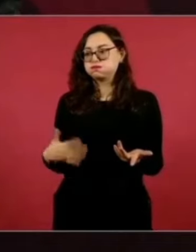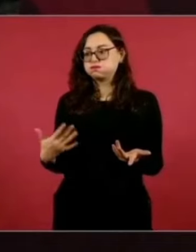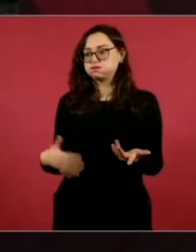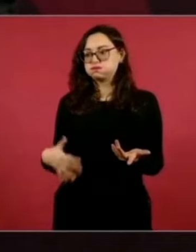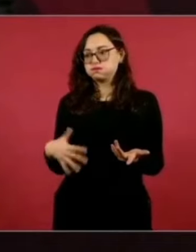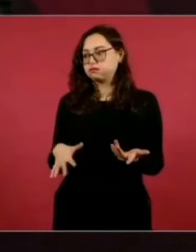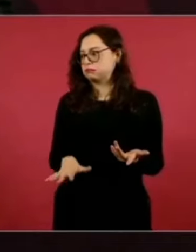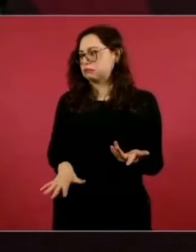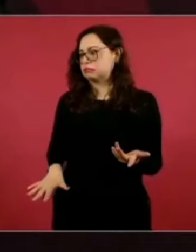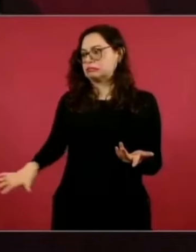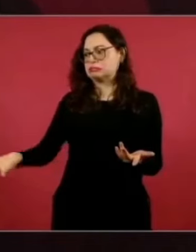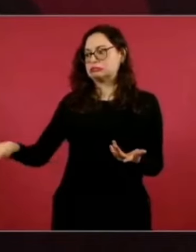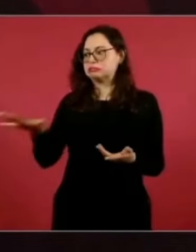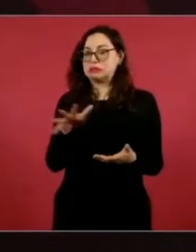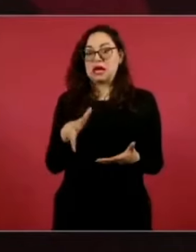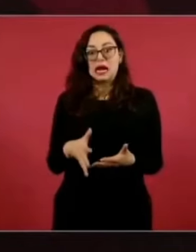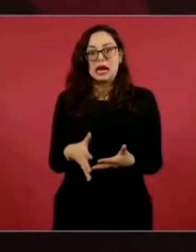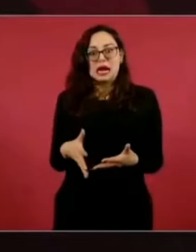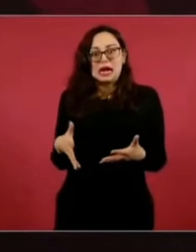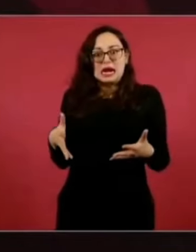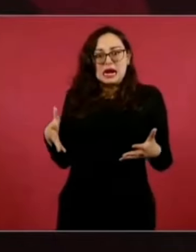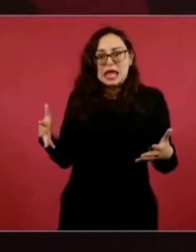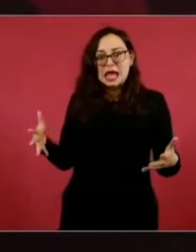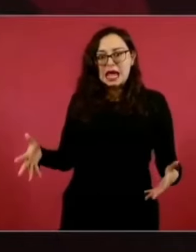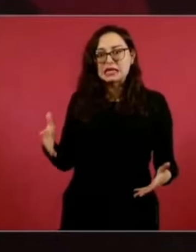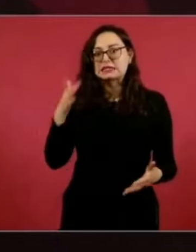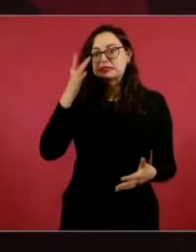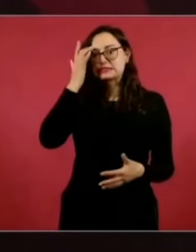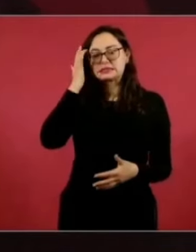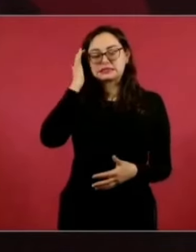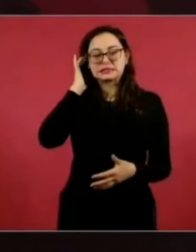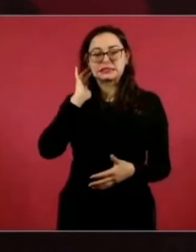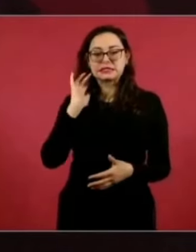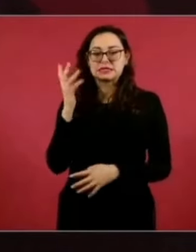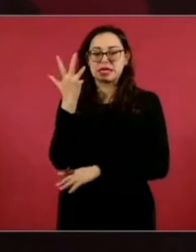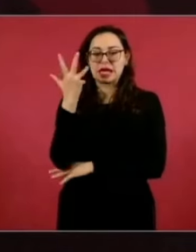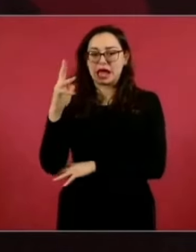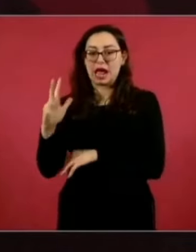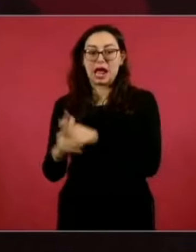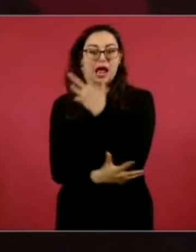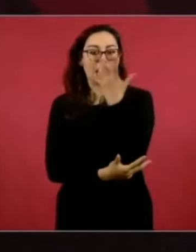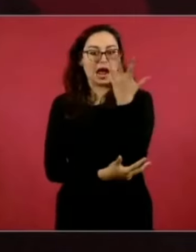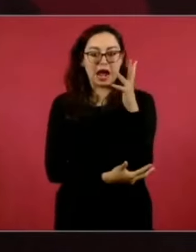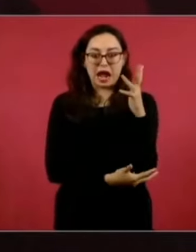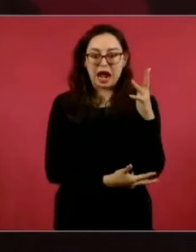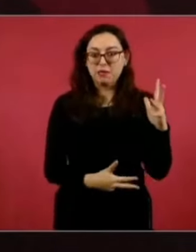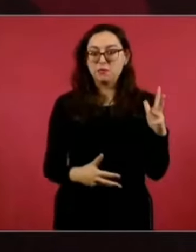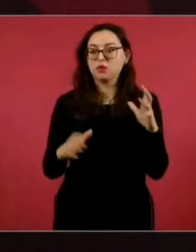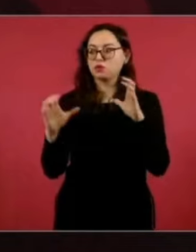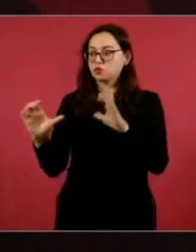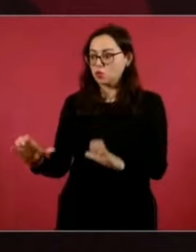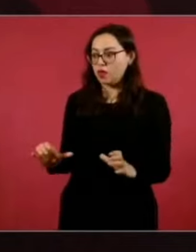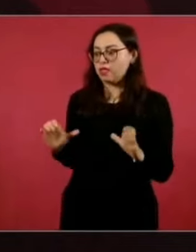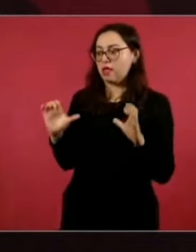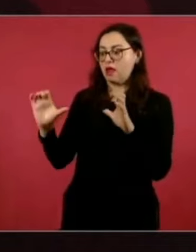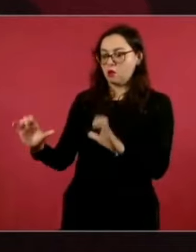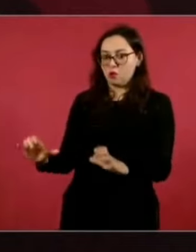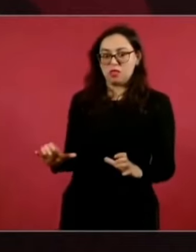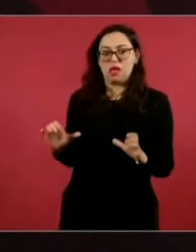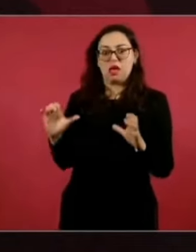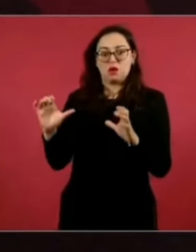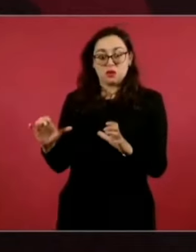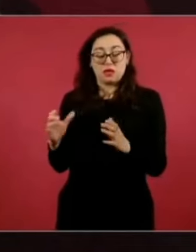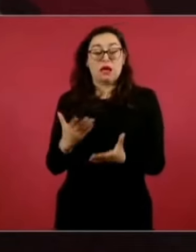superficie que tiene de árboles, de se han conservado, ahora se